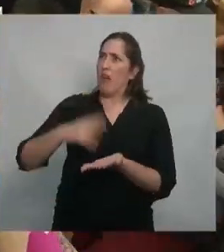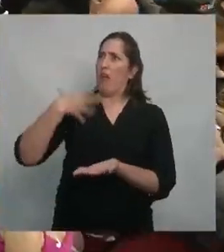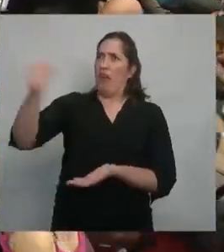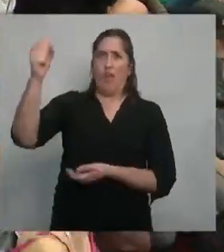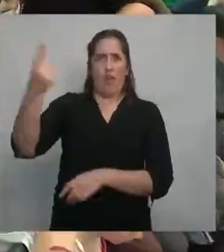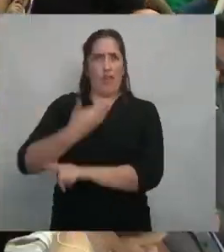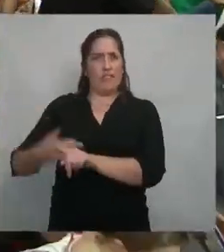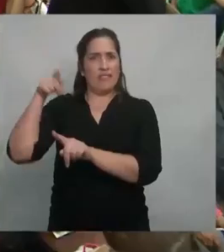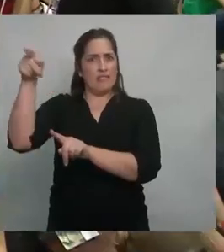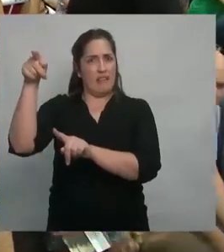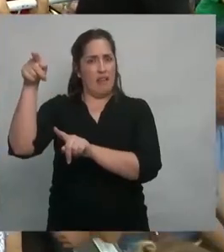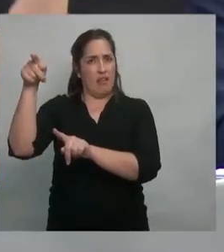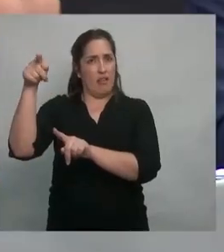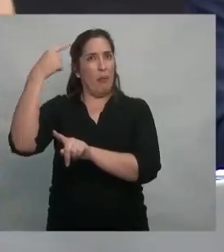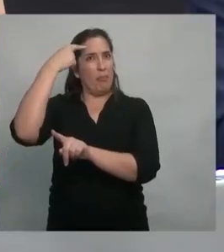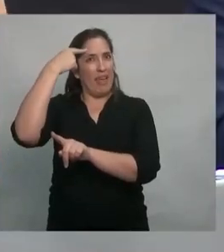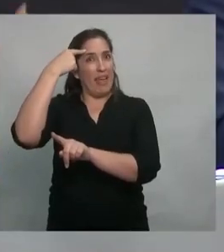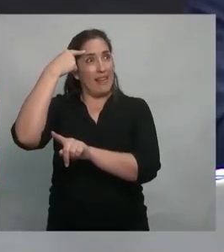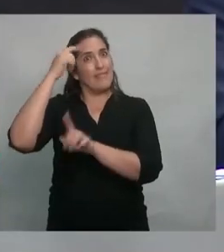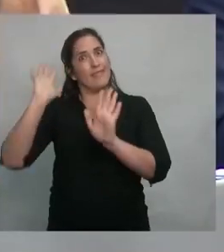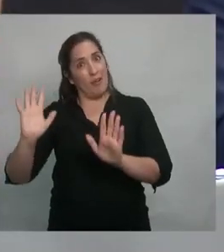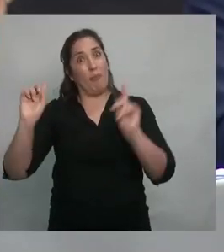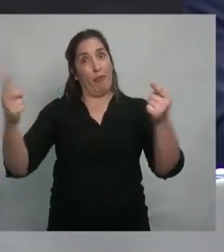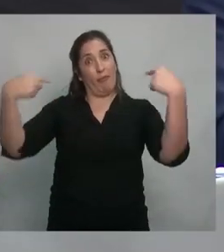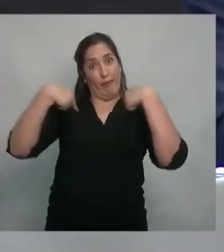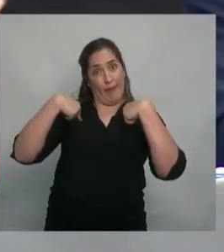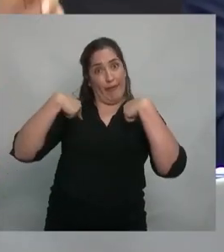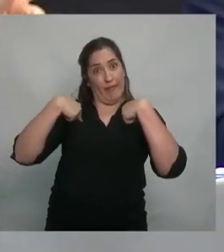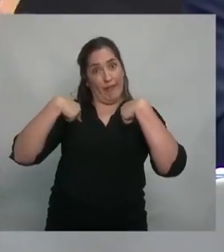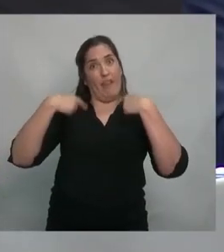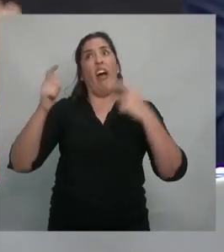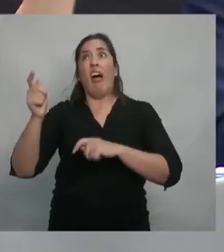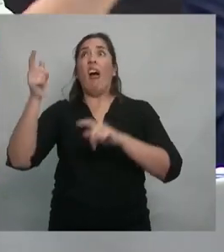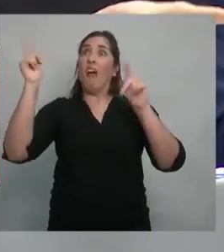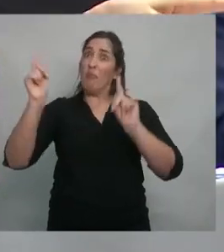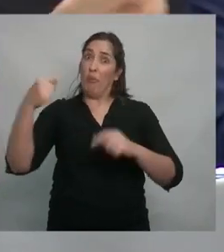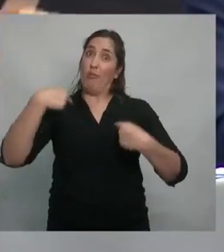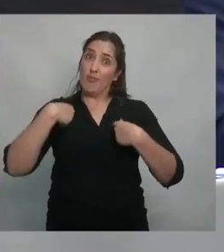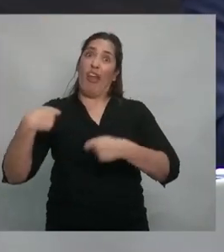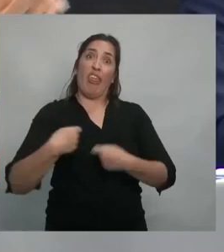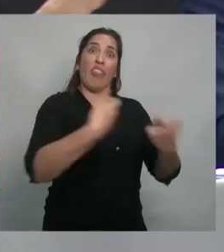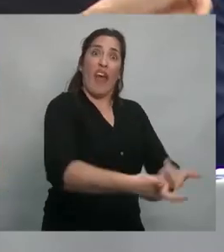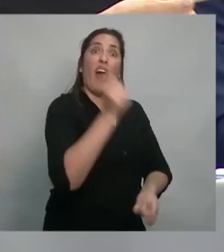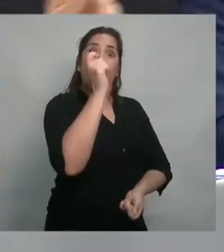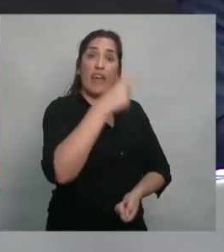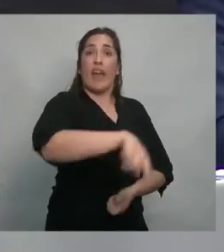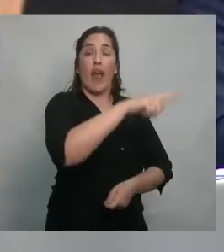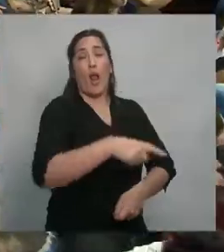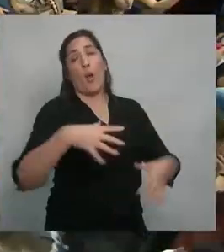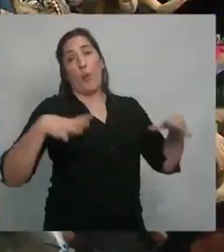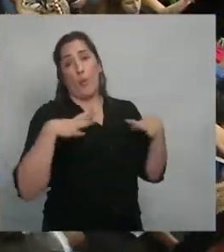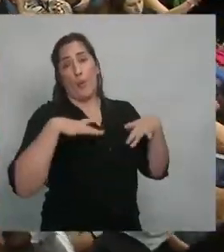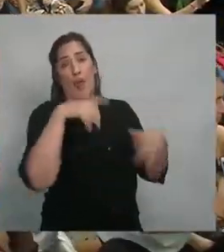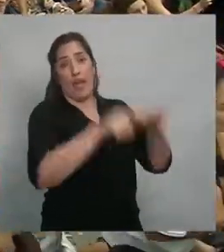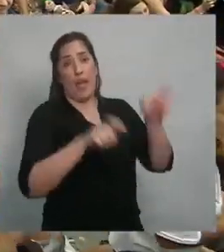para dárselo a quién, a los vagos, a la guache.